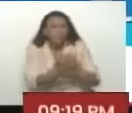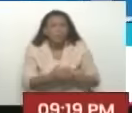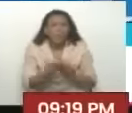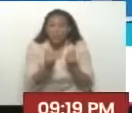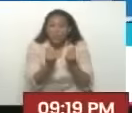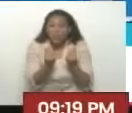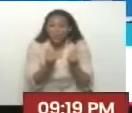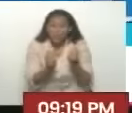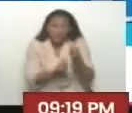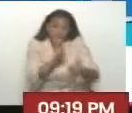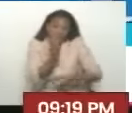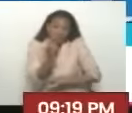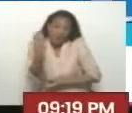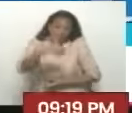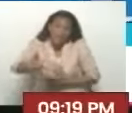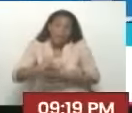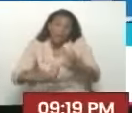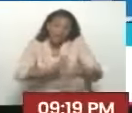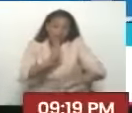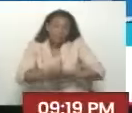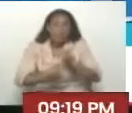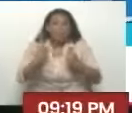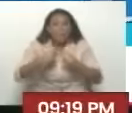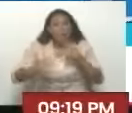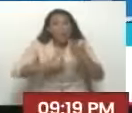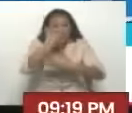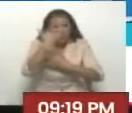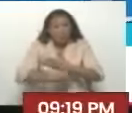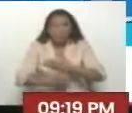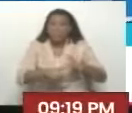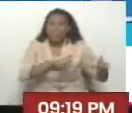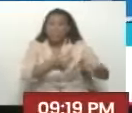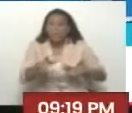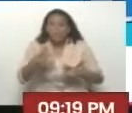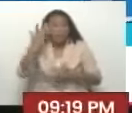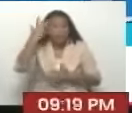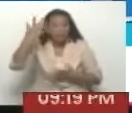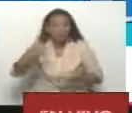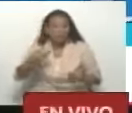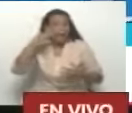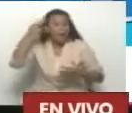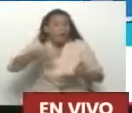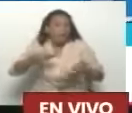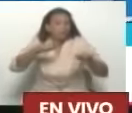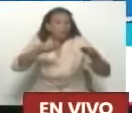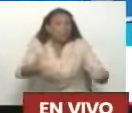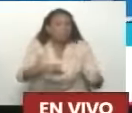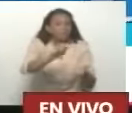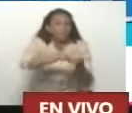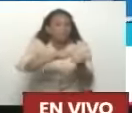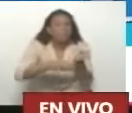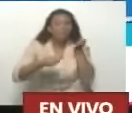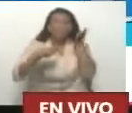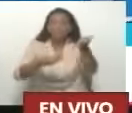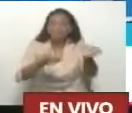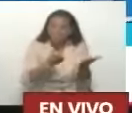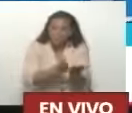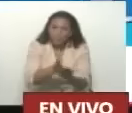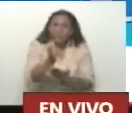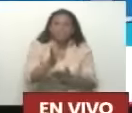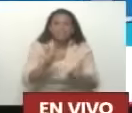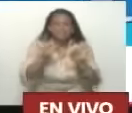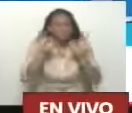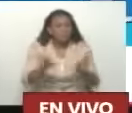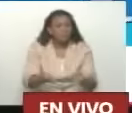muchas cosas por hacer hacia adelante. Sí señor. Pero el proyecto lo dejó, el sueño lo dejó. Y el sueño y el proyecto y el camino de Chávez está